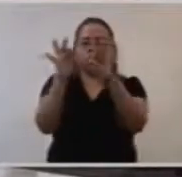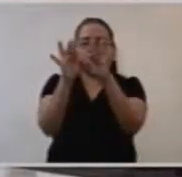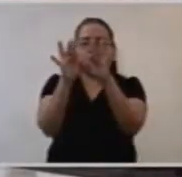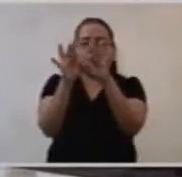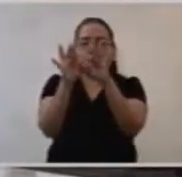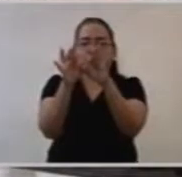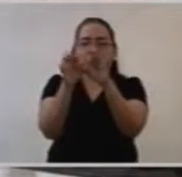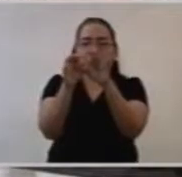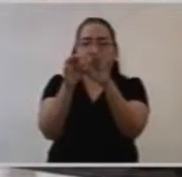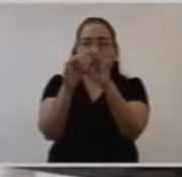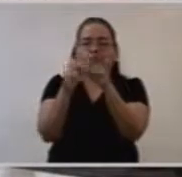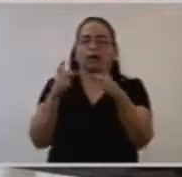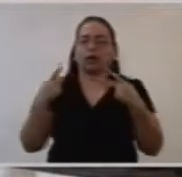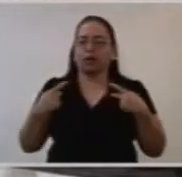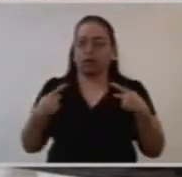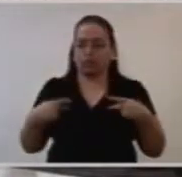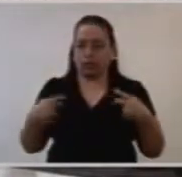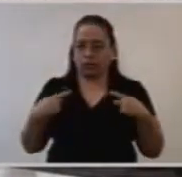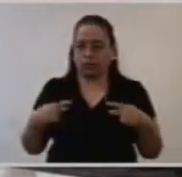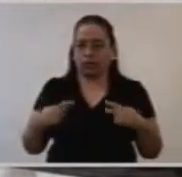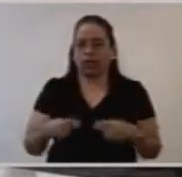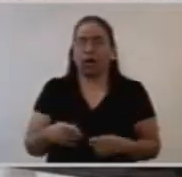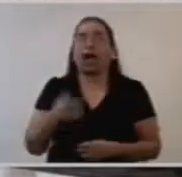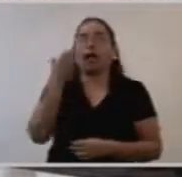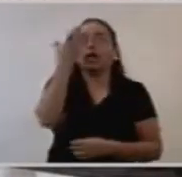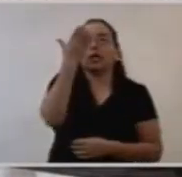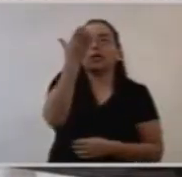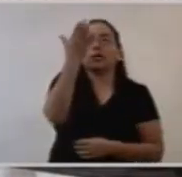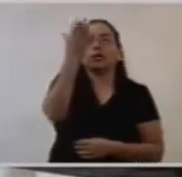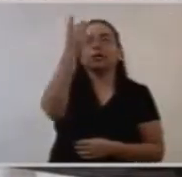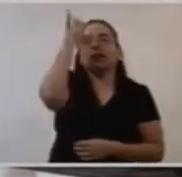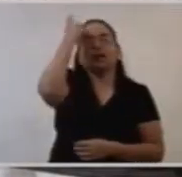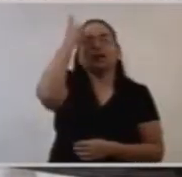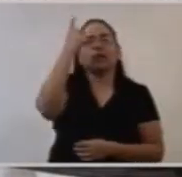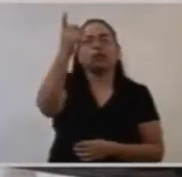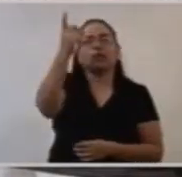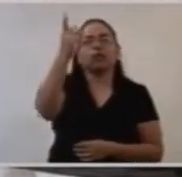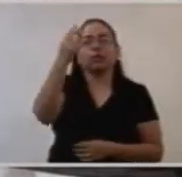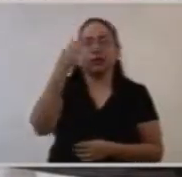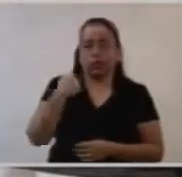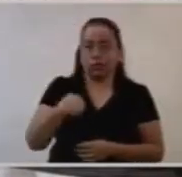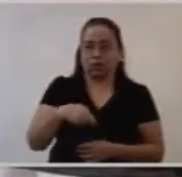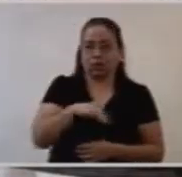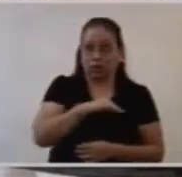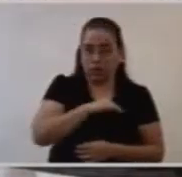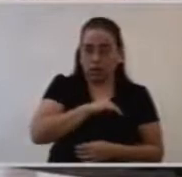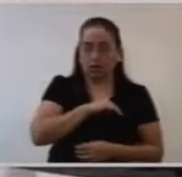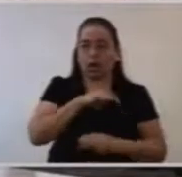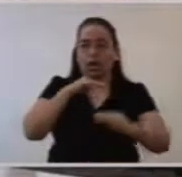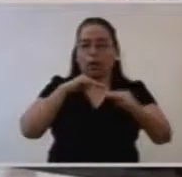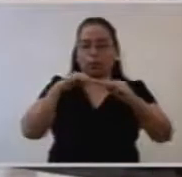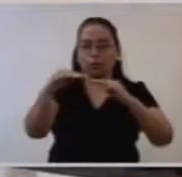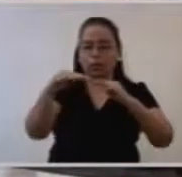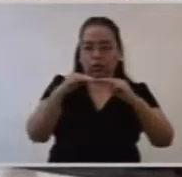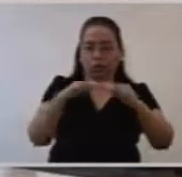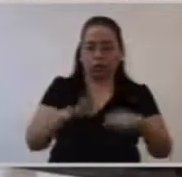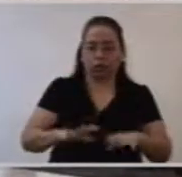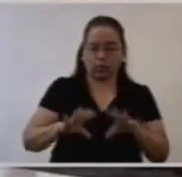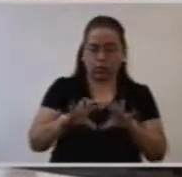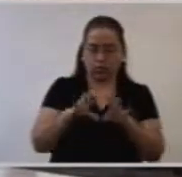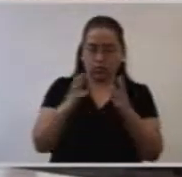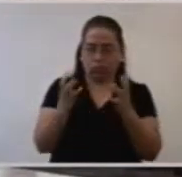Pidamos a Dios para que la misión de nuestra Iglesia siga adelante